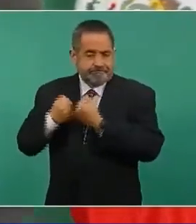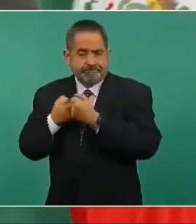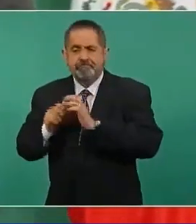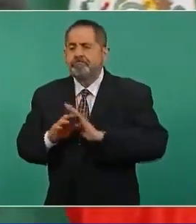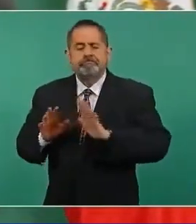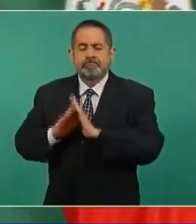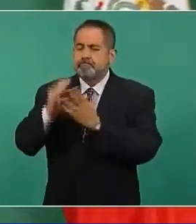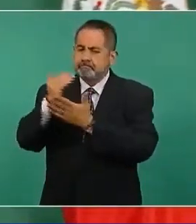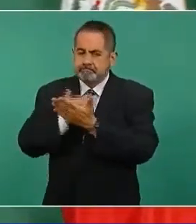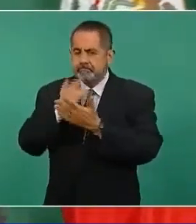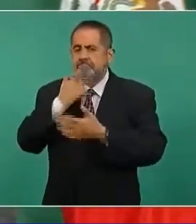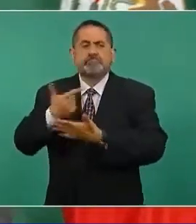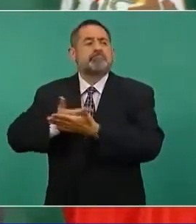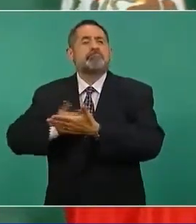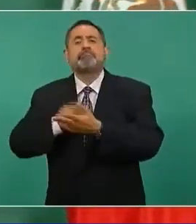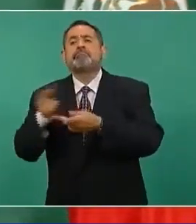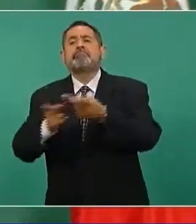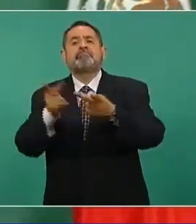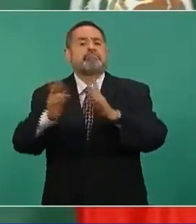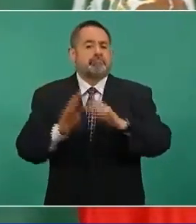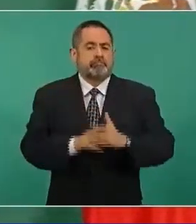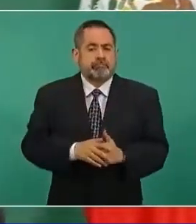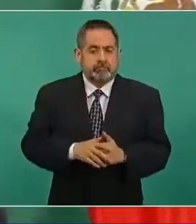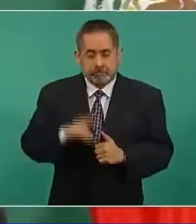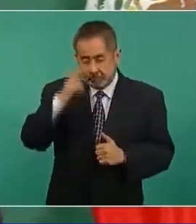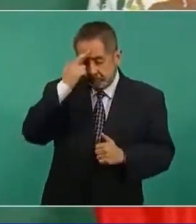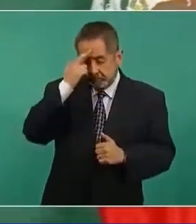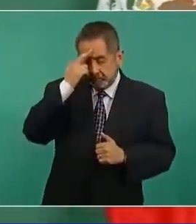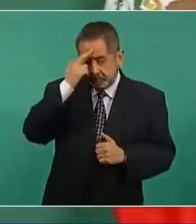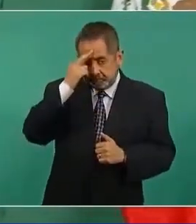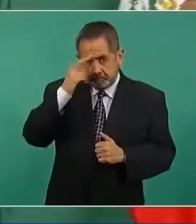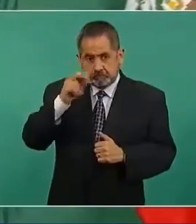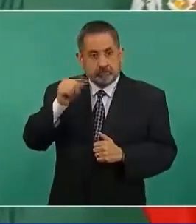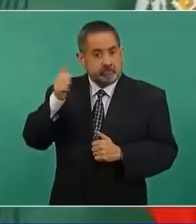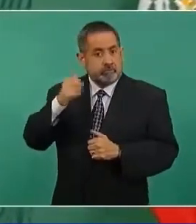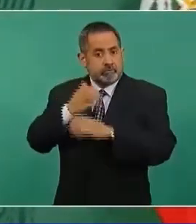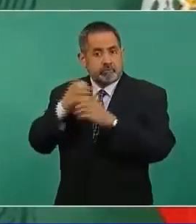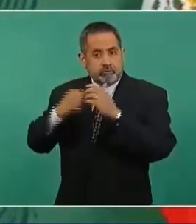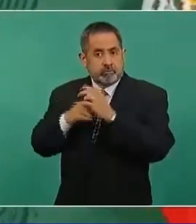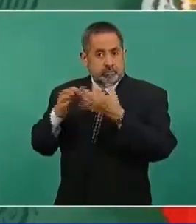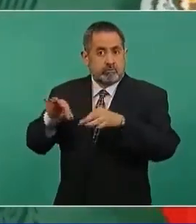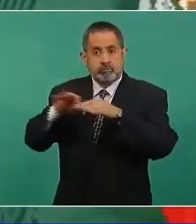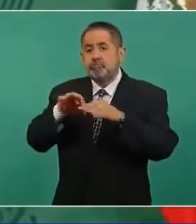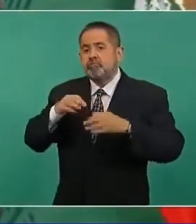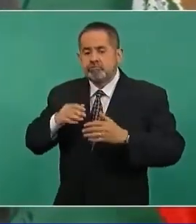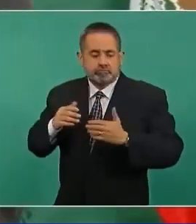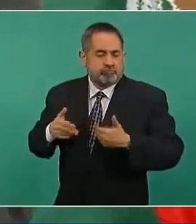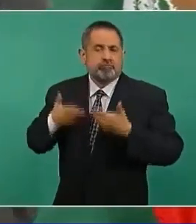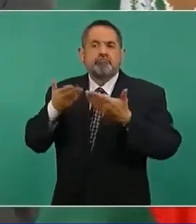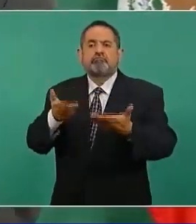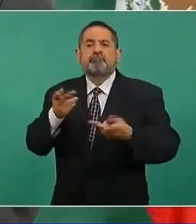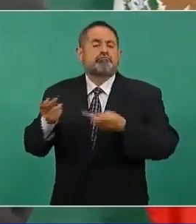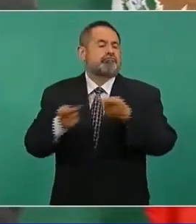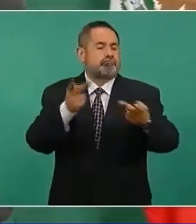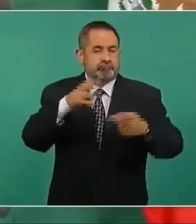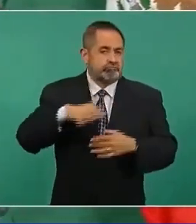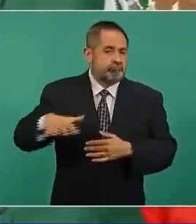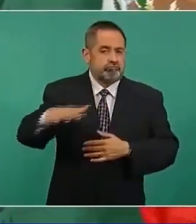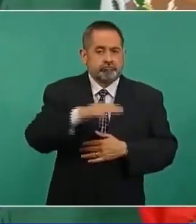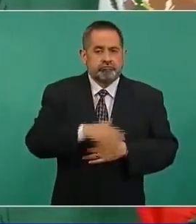Me acuerdo que le propuso otra cosa importante que fue